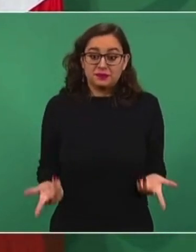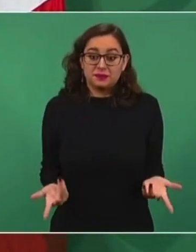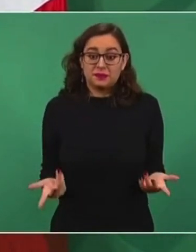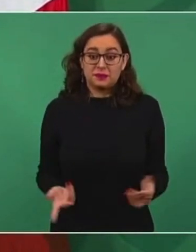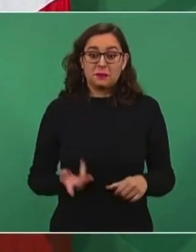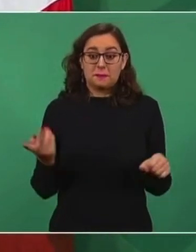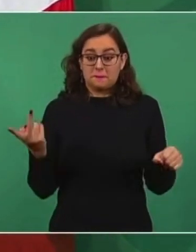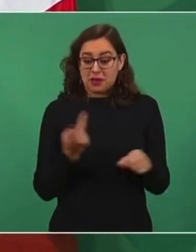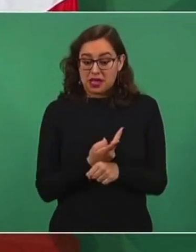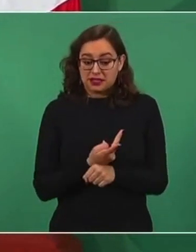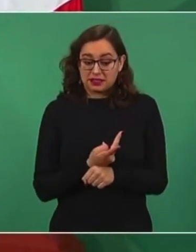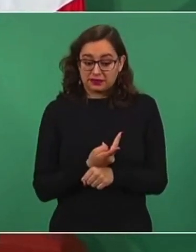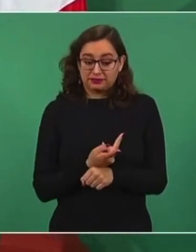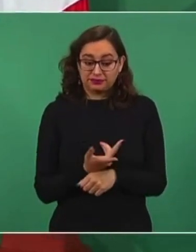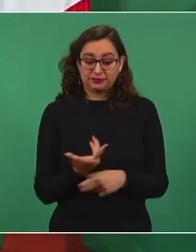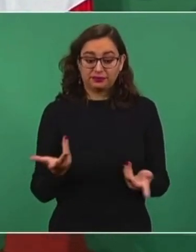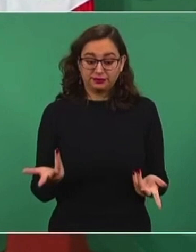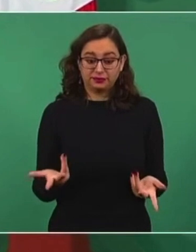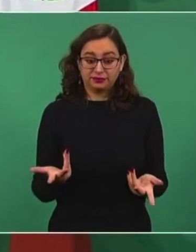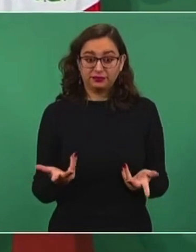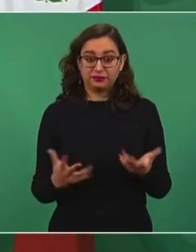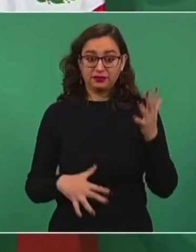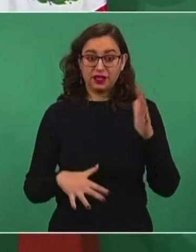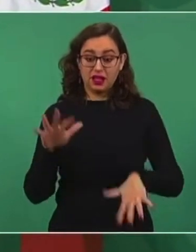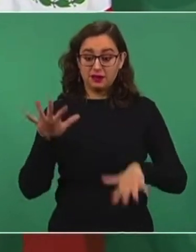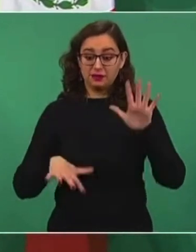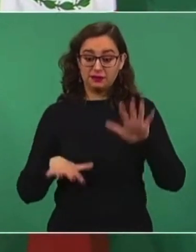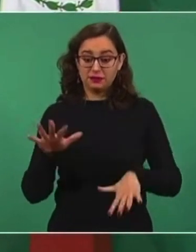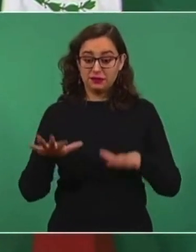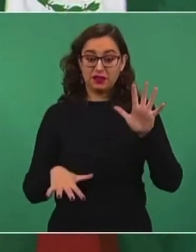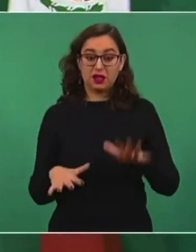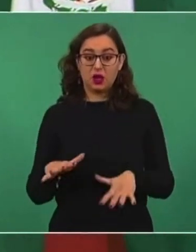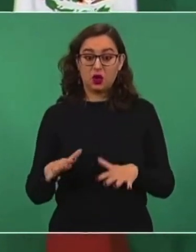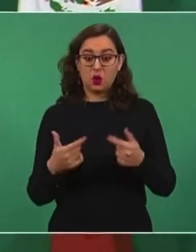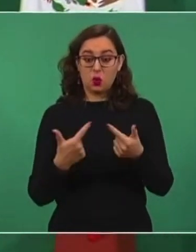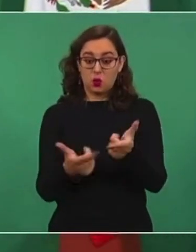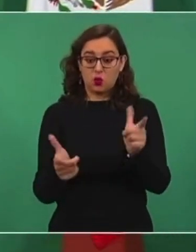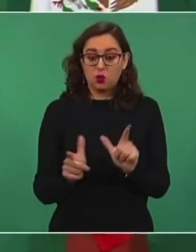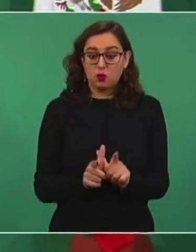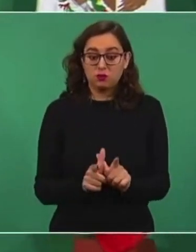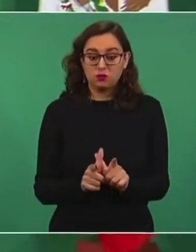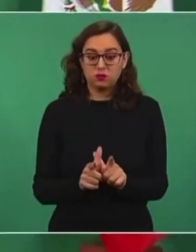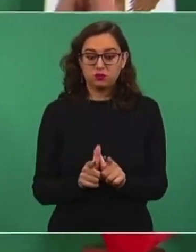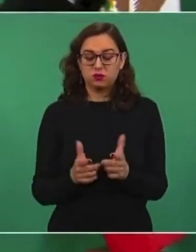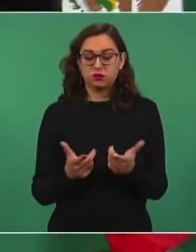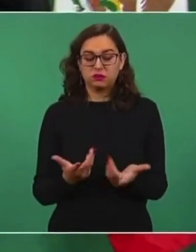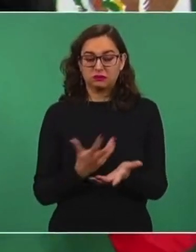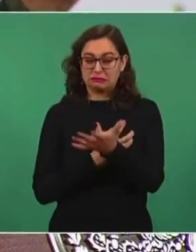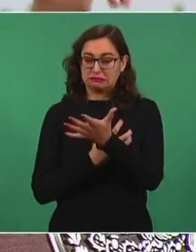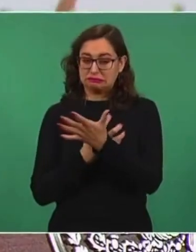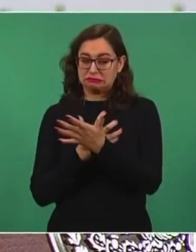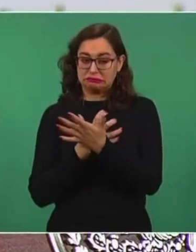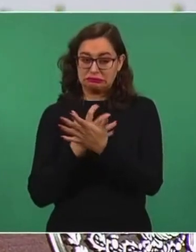se juntan, se tocan.